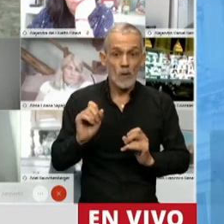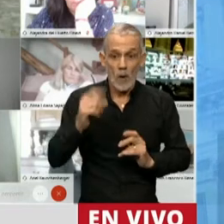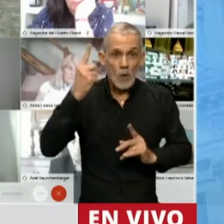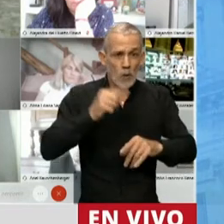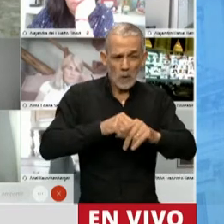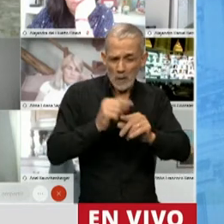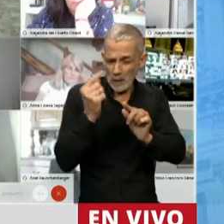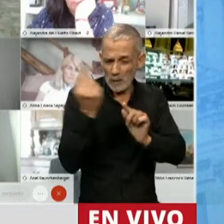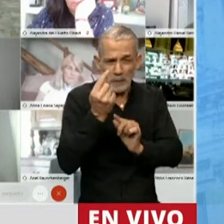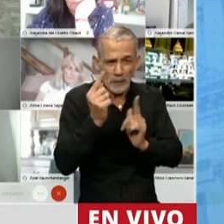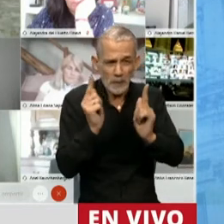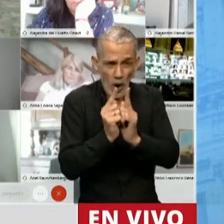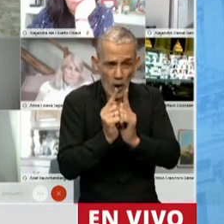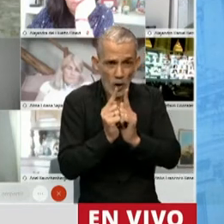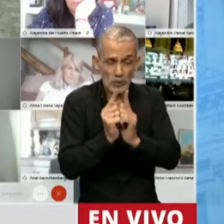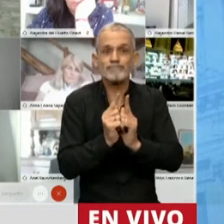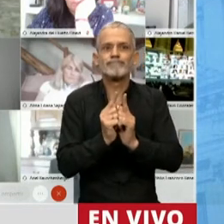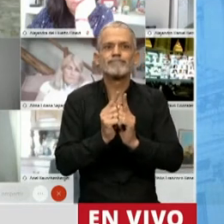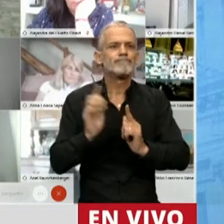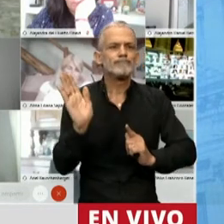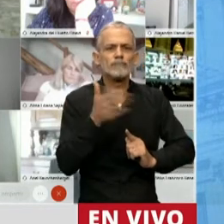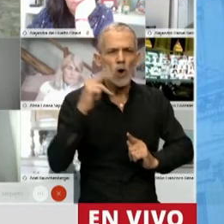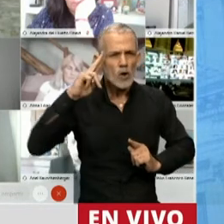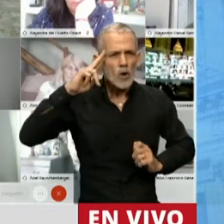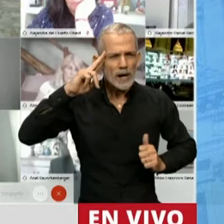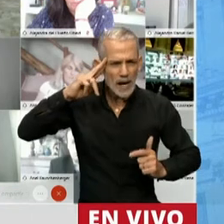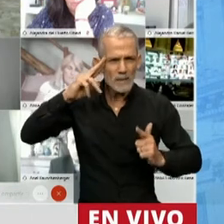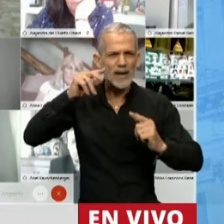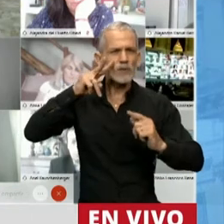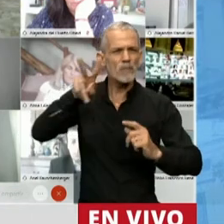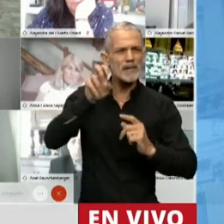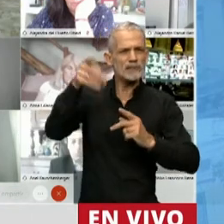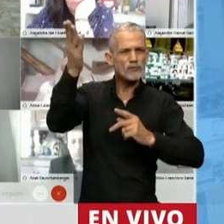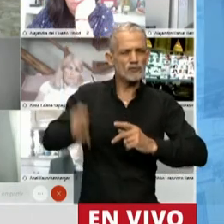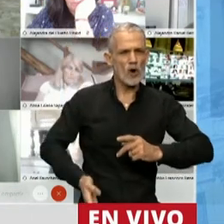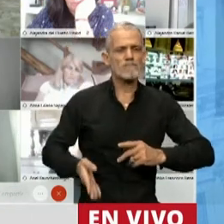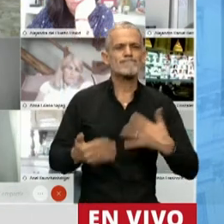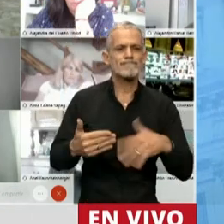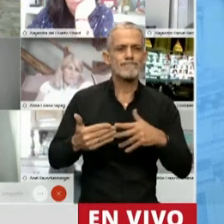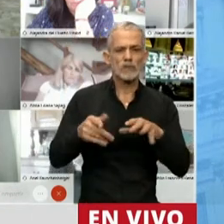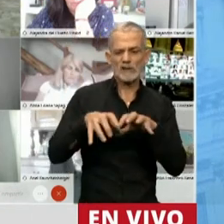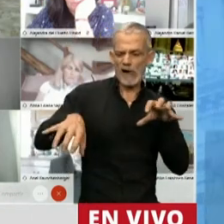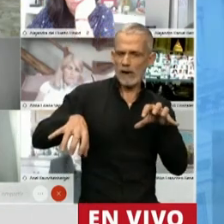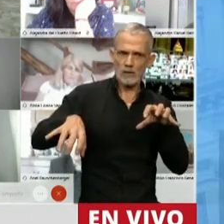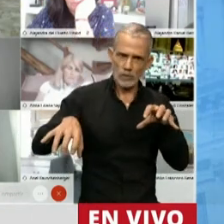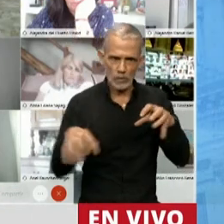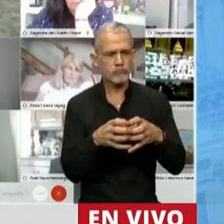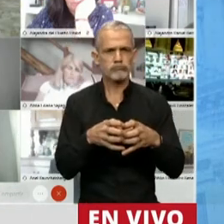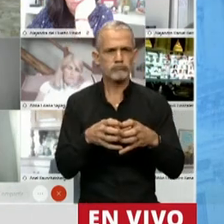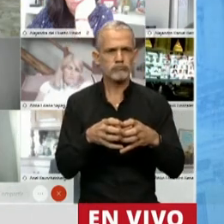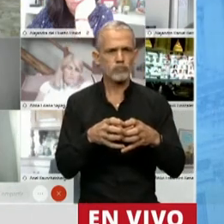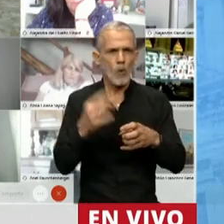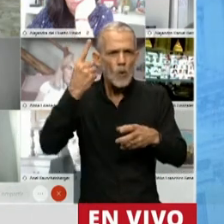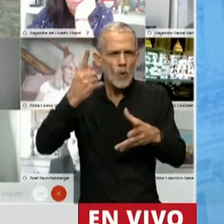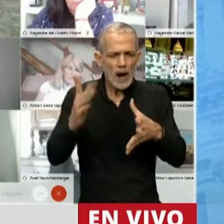un instante, llenar de respeto, cariño y admiración esa grieta que tanto nos separa.